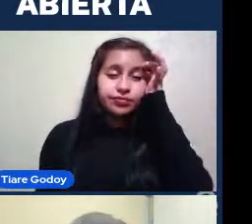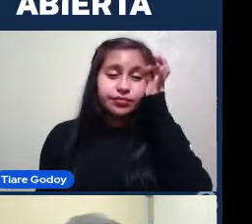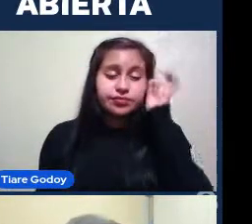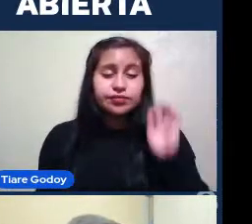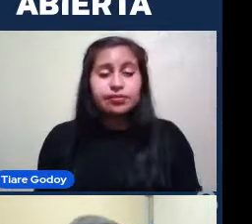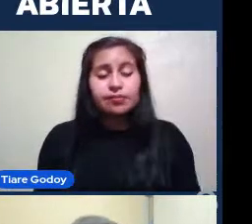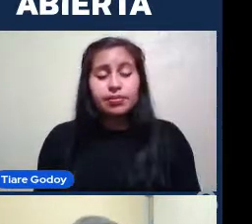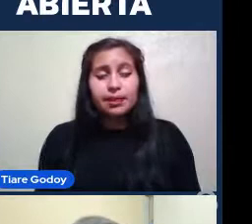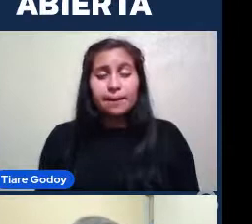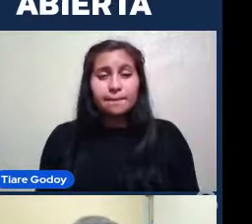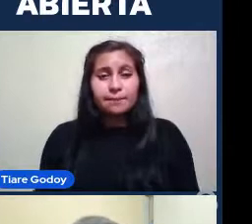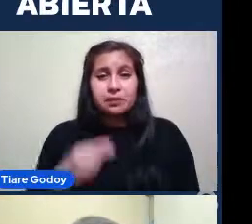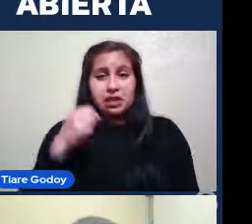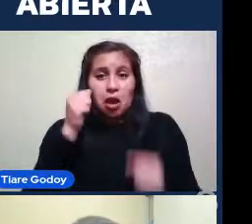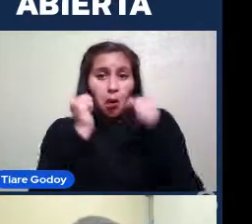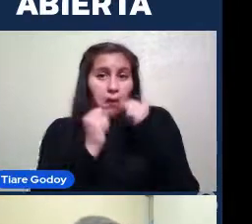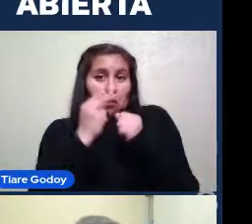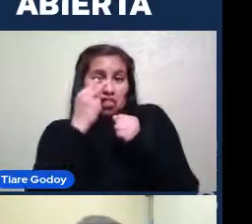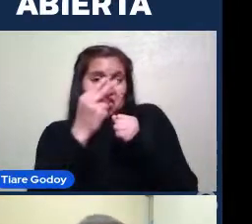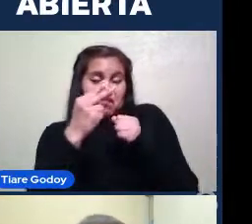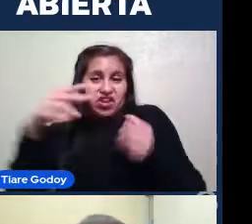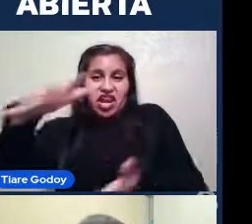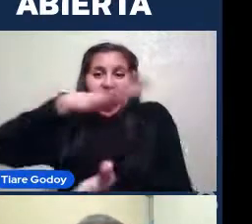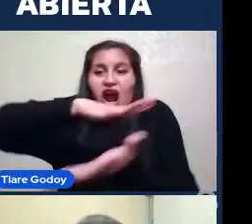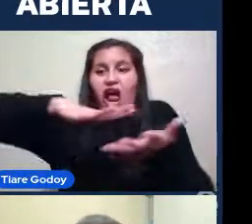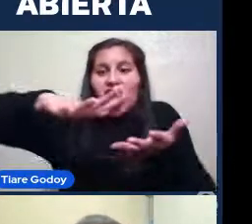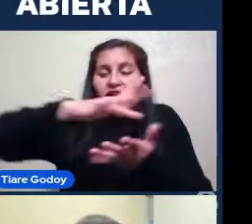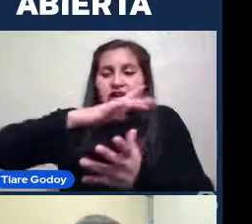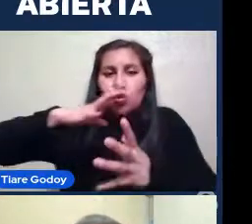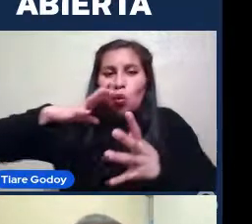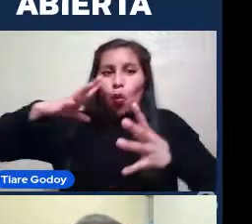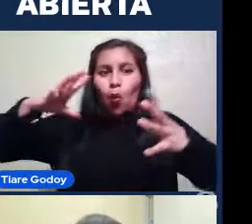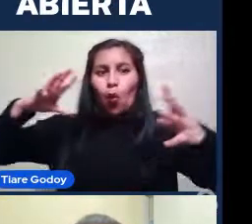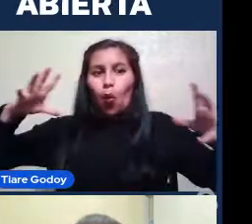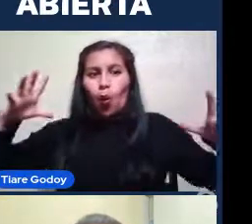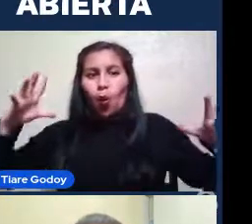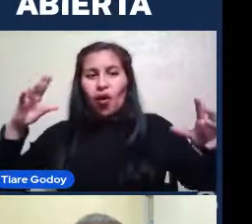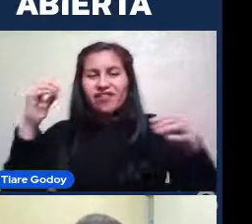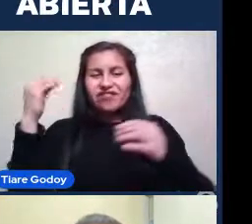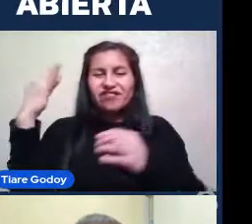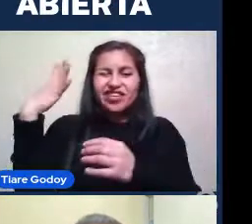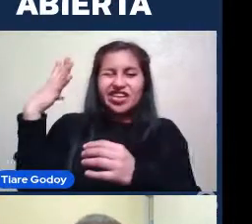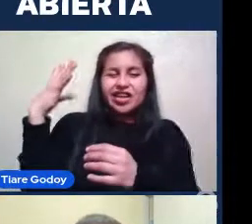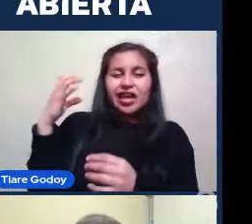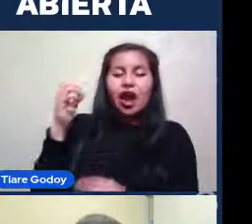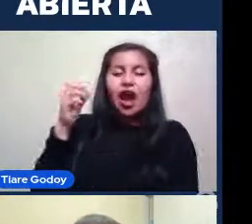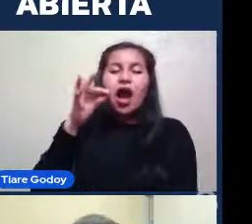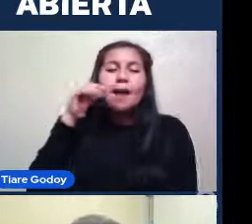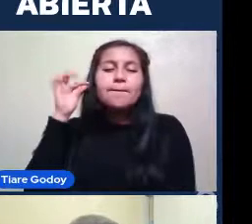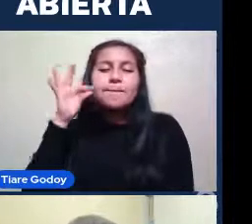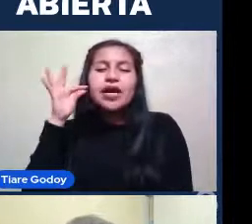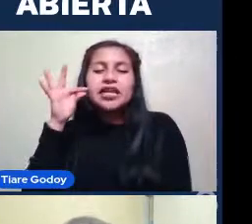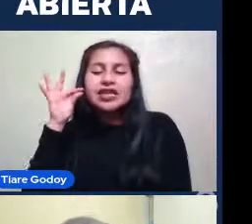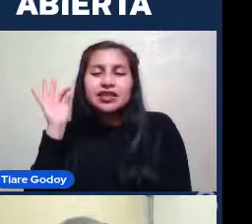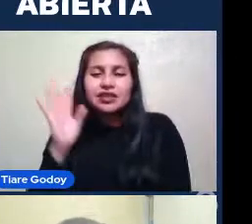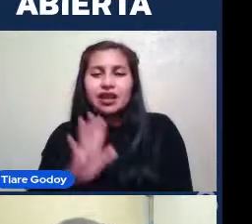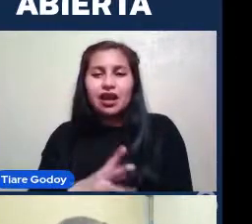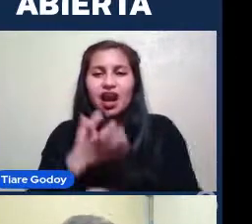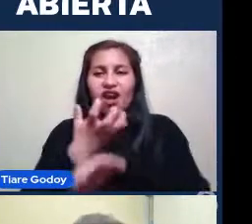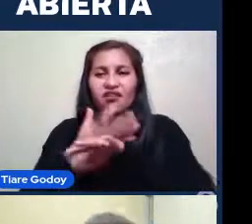Se ven Claro Galaxias muy grandes Que son brillantes Y muy amarillas Pero aparte Hay unas nubecitas